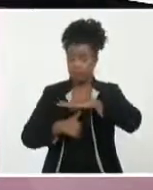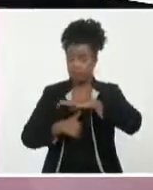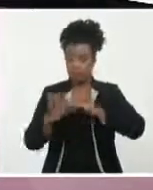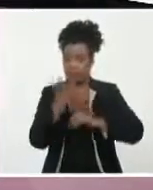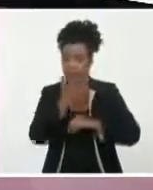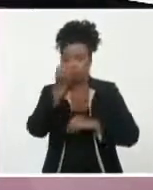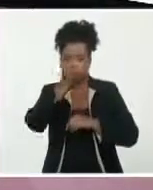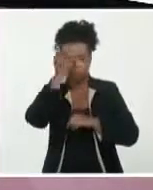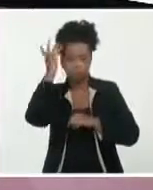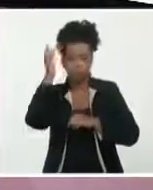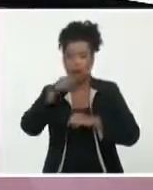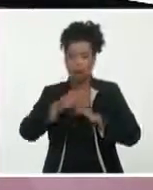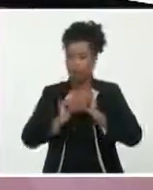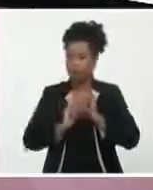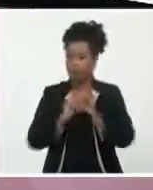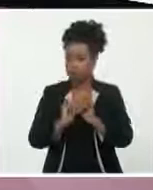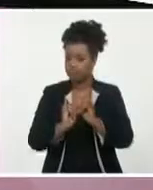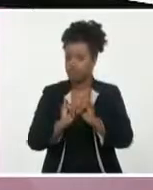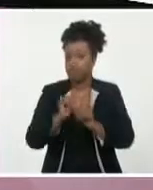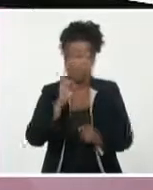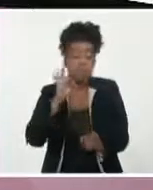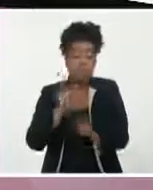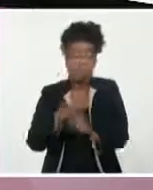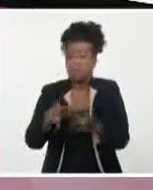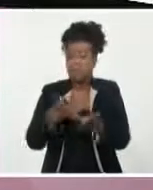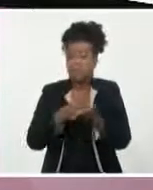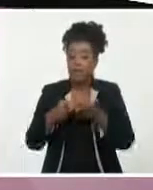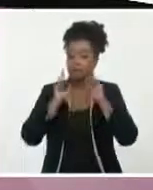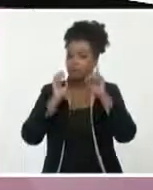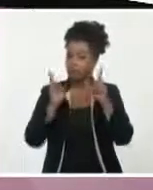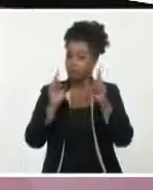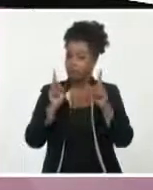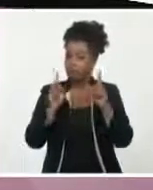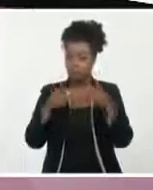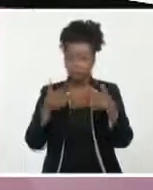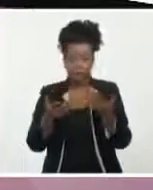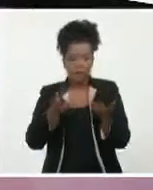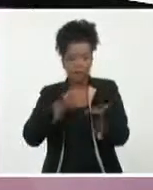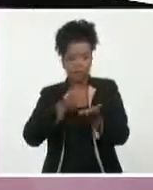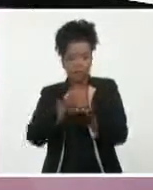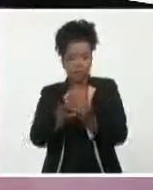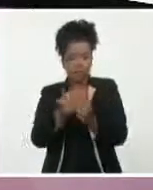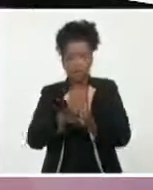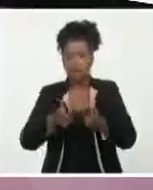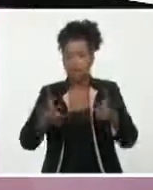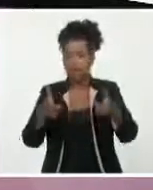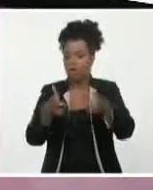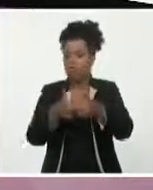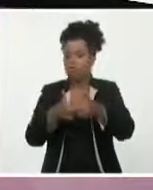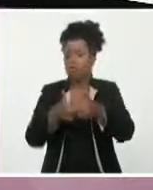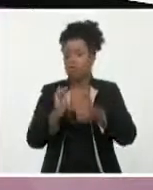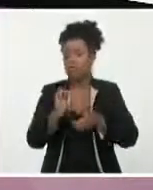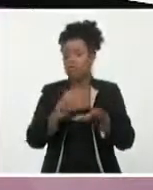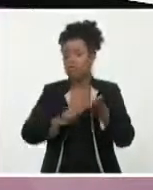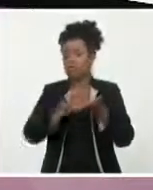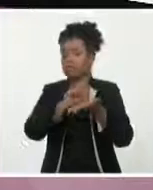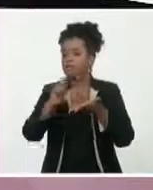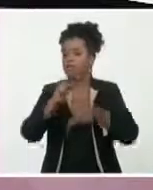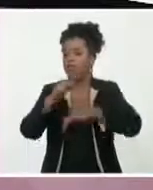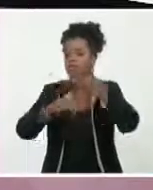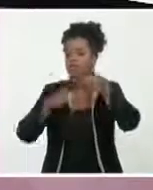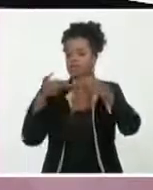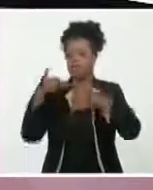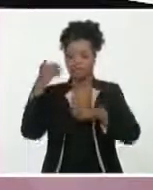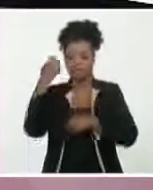anunció hoy el inicio de esta semana de un ciclo de reuniones para dar continuidad al octavo congreso de la organización celebrado en abril pasado.